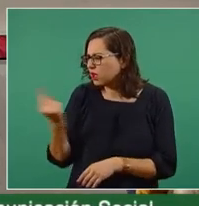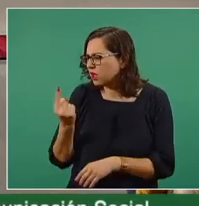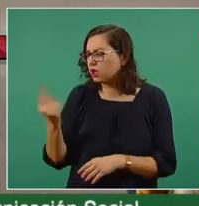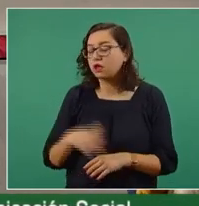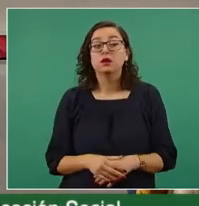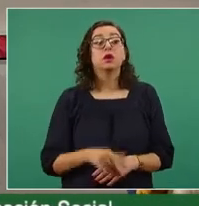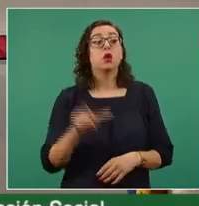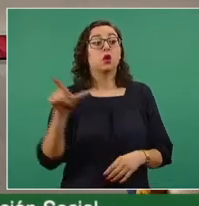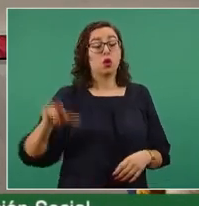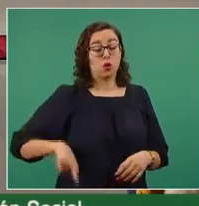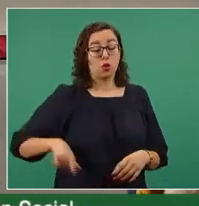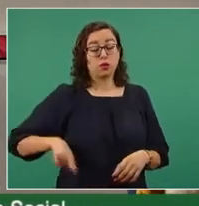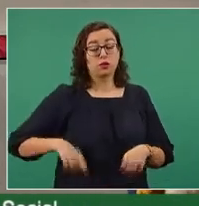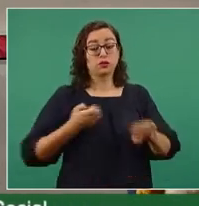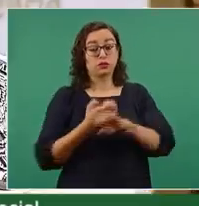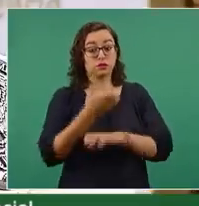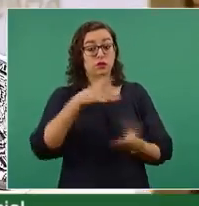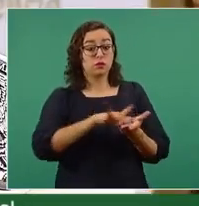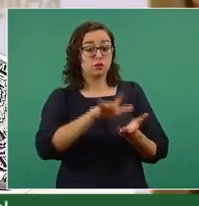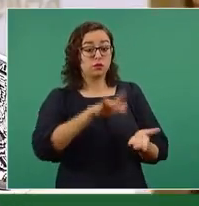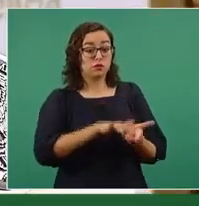del gobierno del estado, el voto.